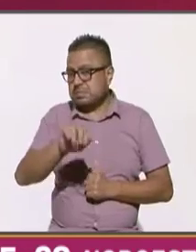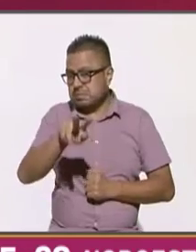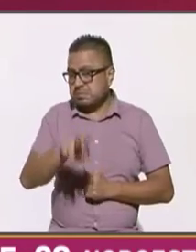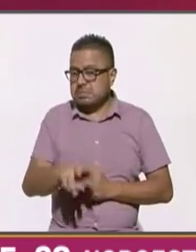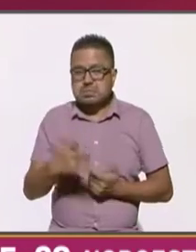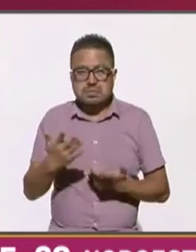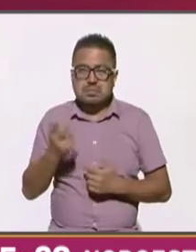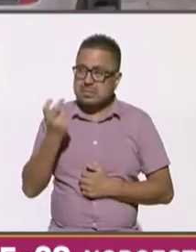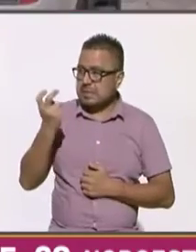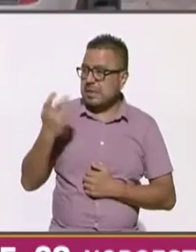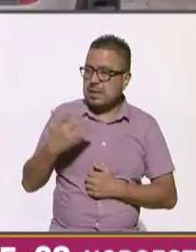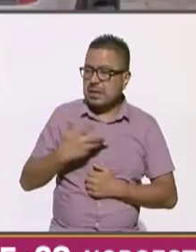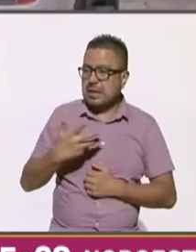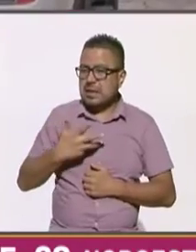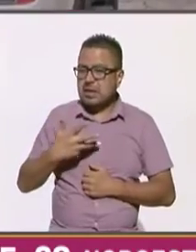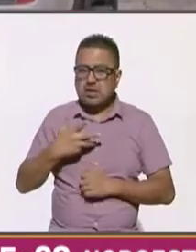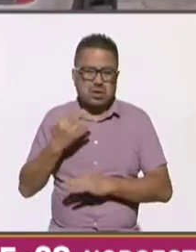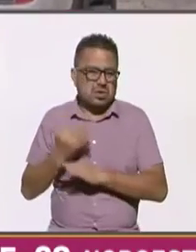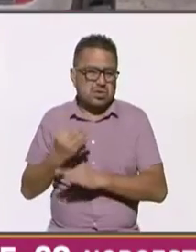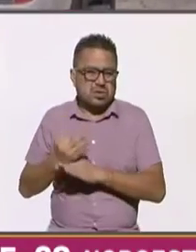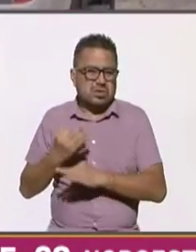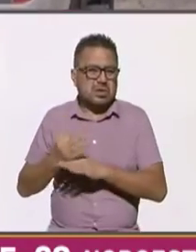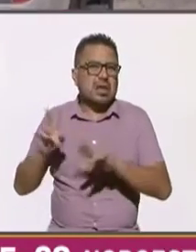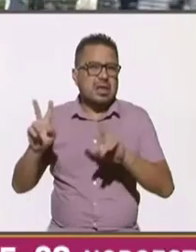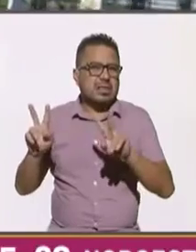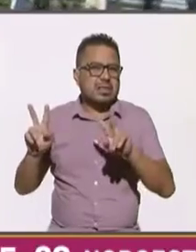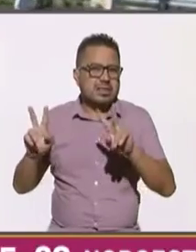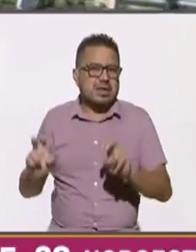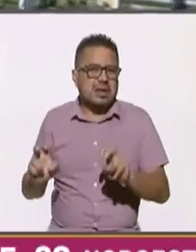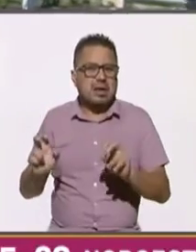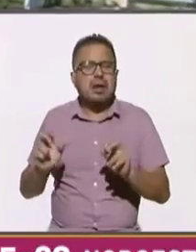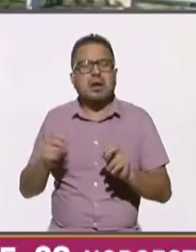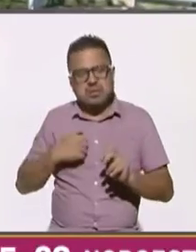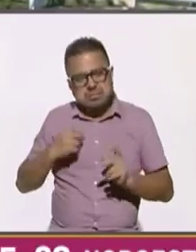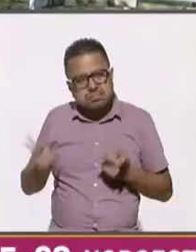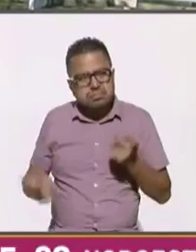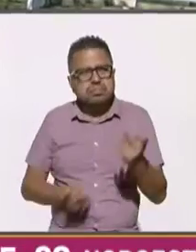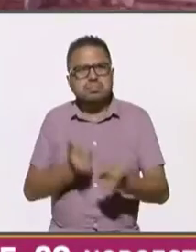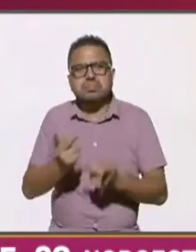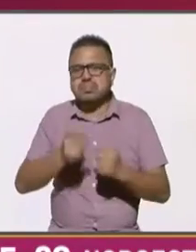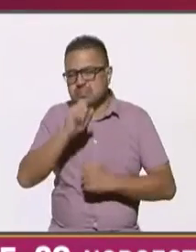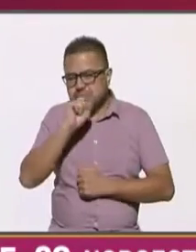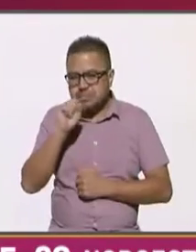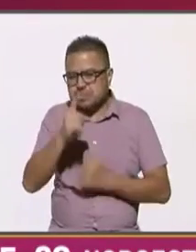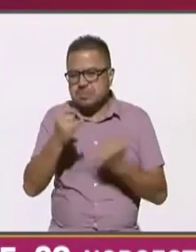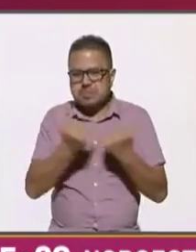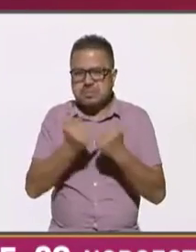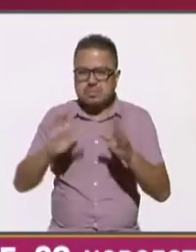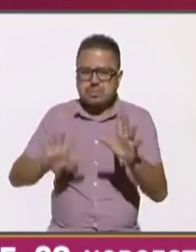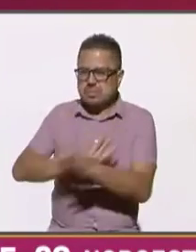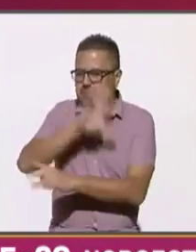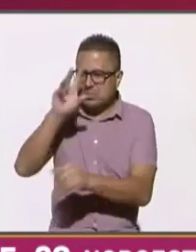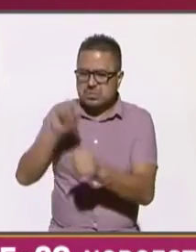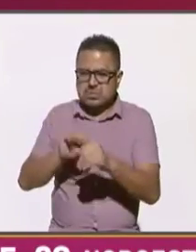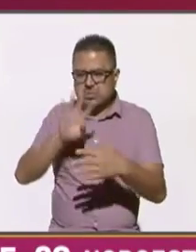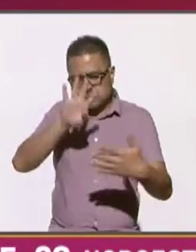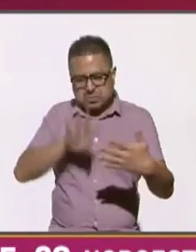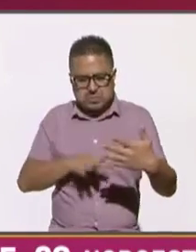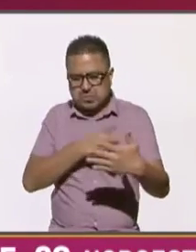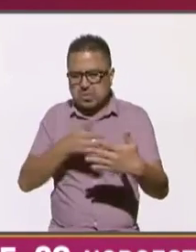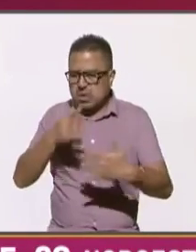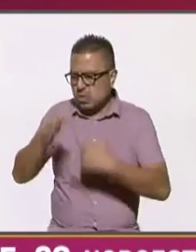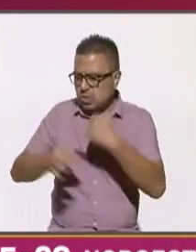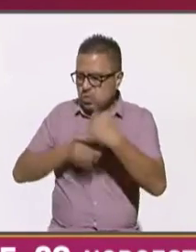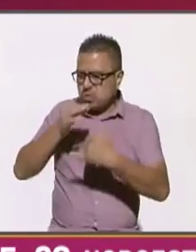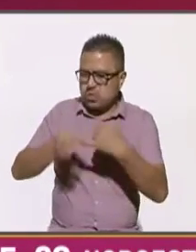y bueno ahí tenemos esta este asunto consultaremos pues también el resto de la gráfica una última